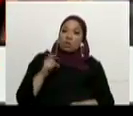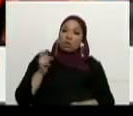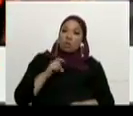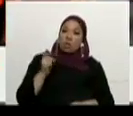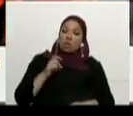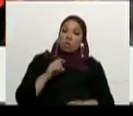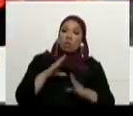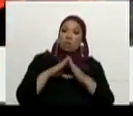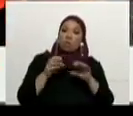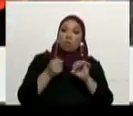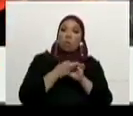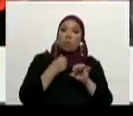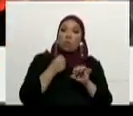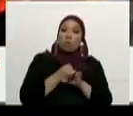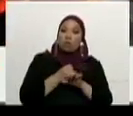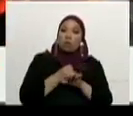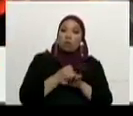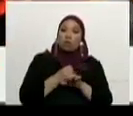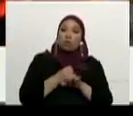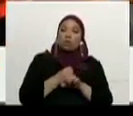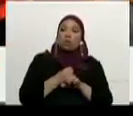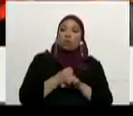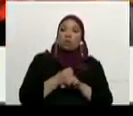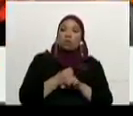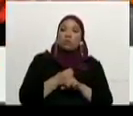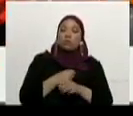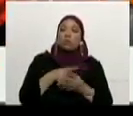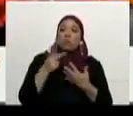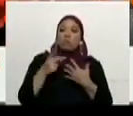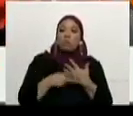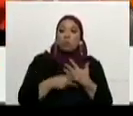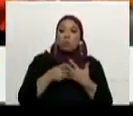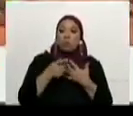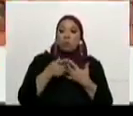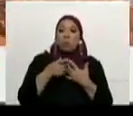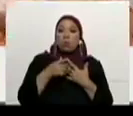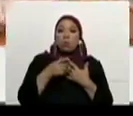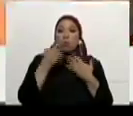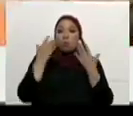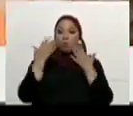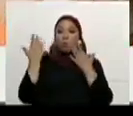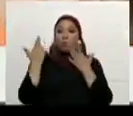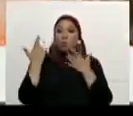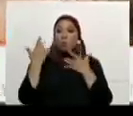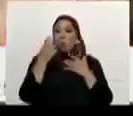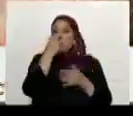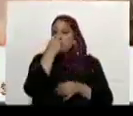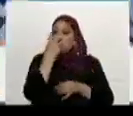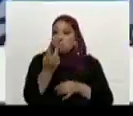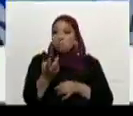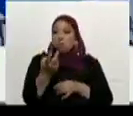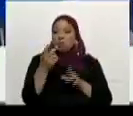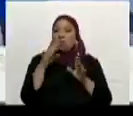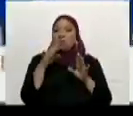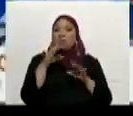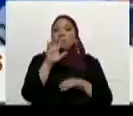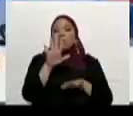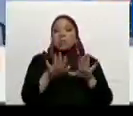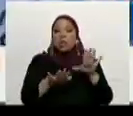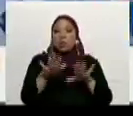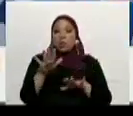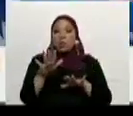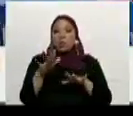todos los requerimientos, hablamos de los proyectos del Consejo Federal de Gobierno. Durante la visita se entregaron cinco